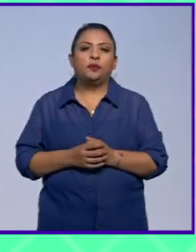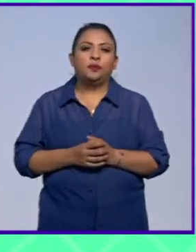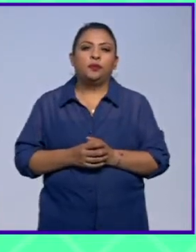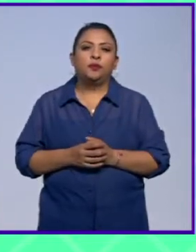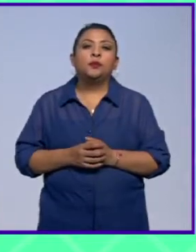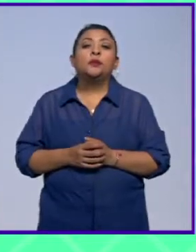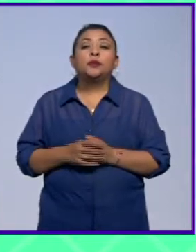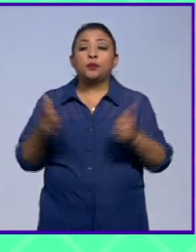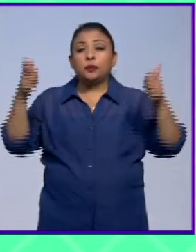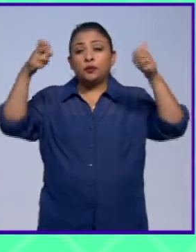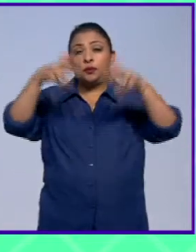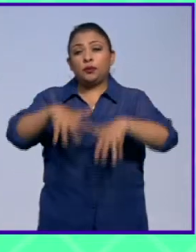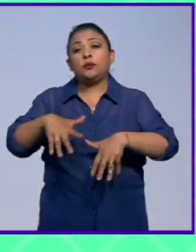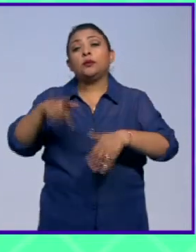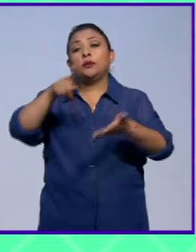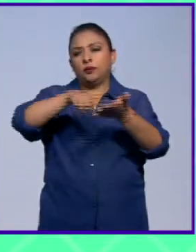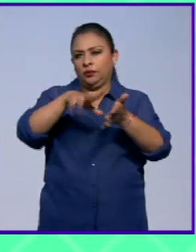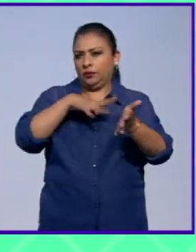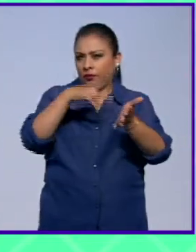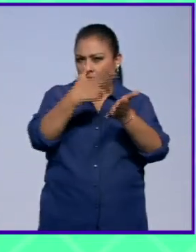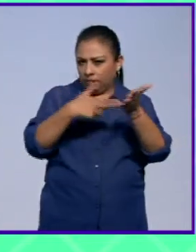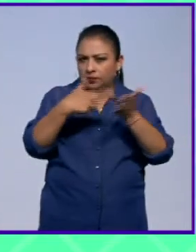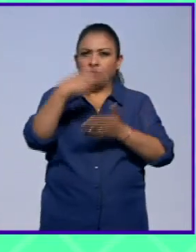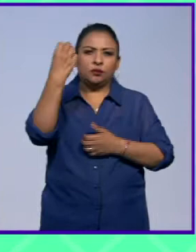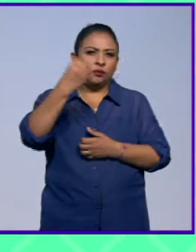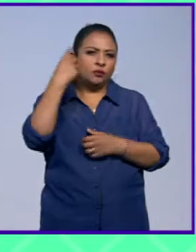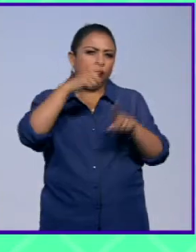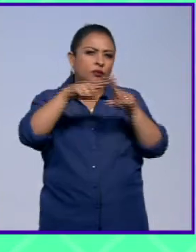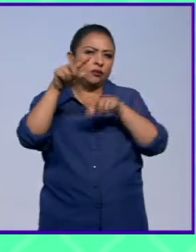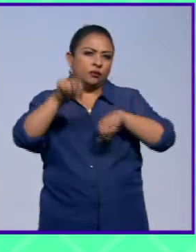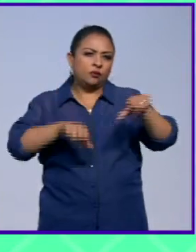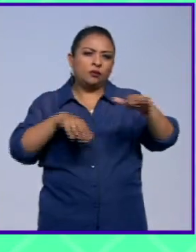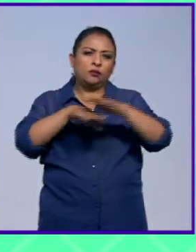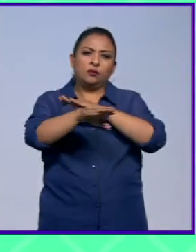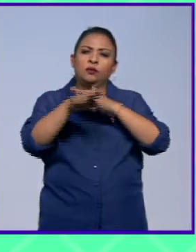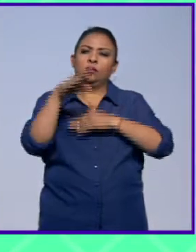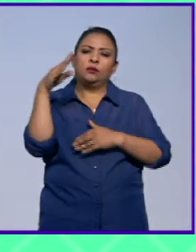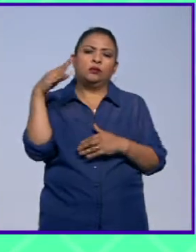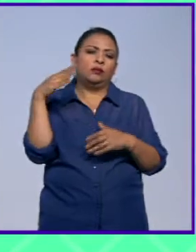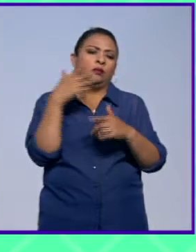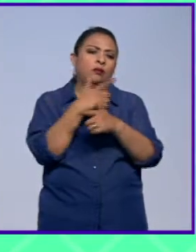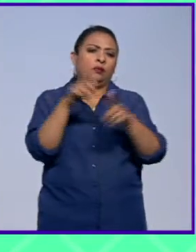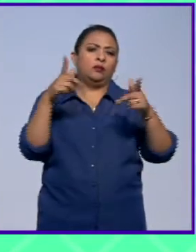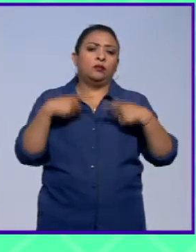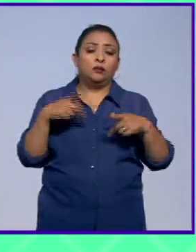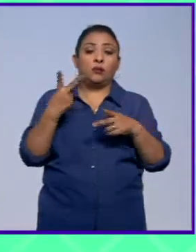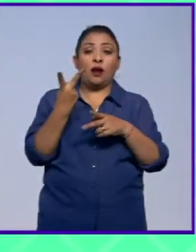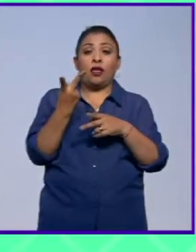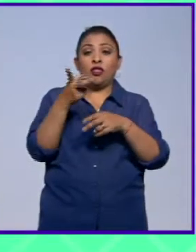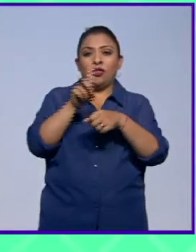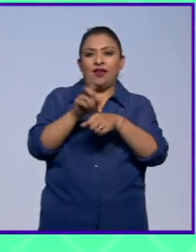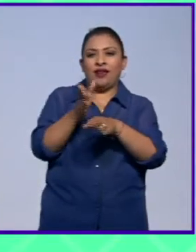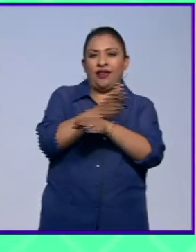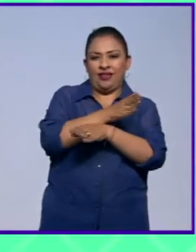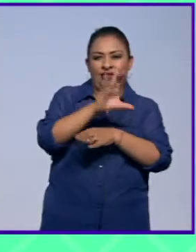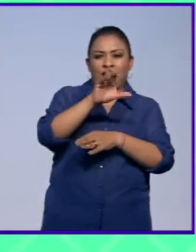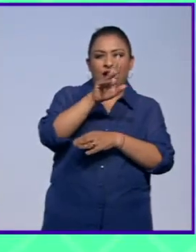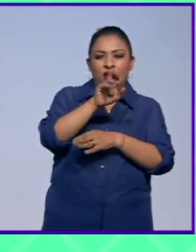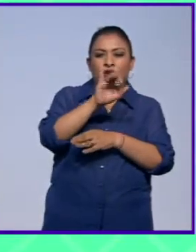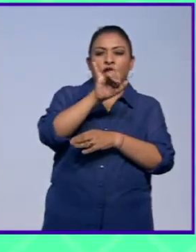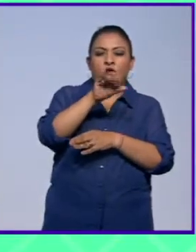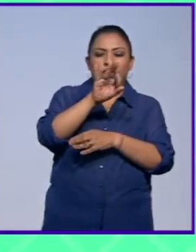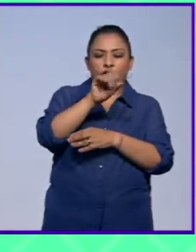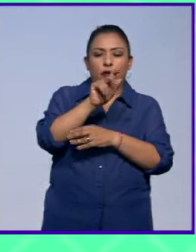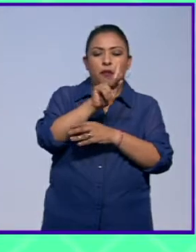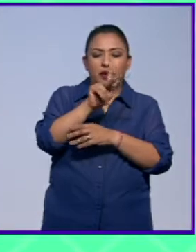El encuentro tendrá talleres, conferencias y otras actividades abiertas al público en general. Dos días antes, Cartooning for Peace ofrecerá